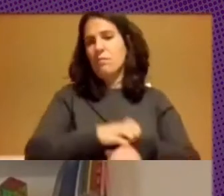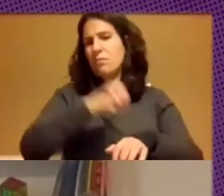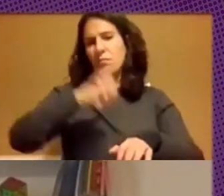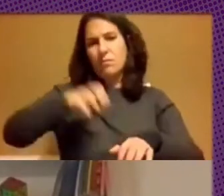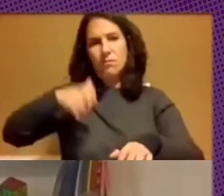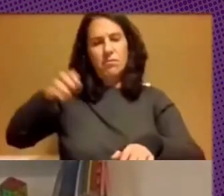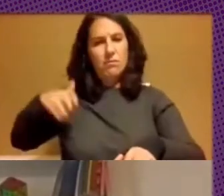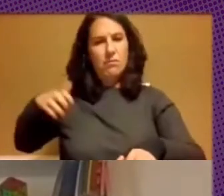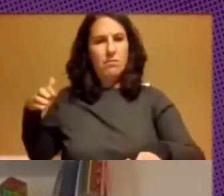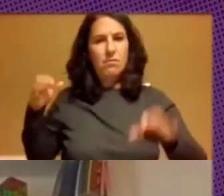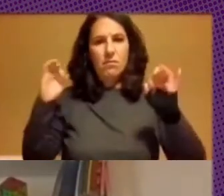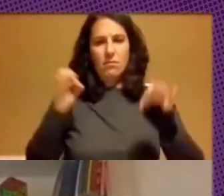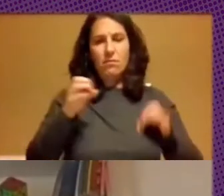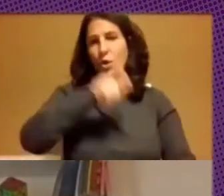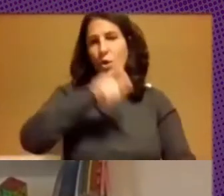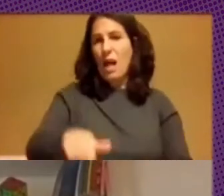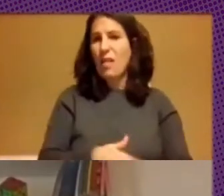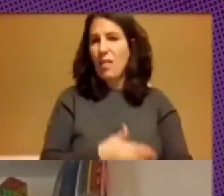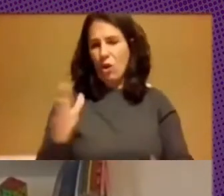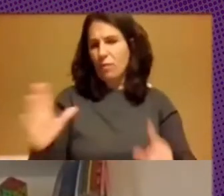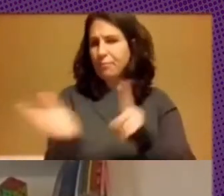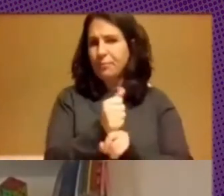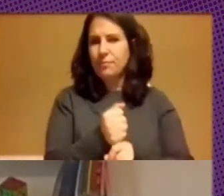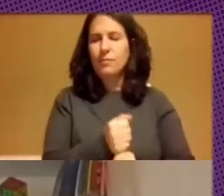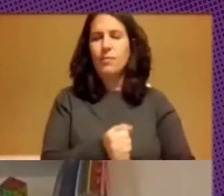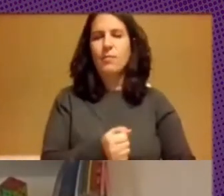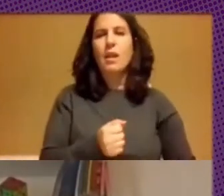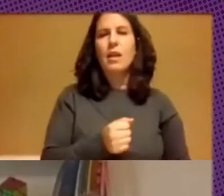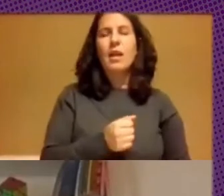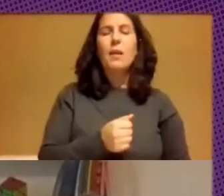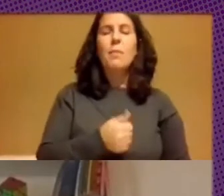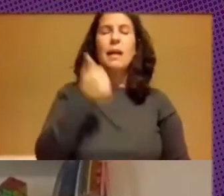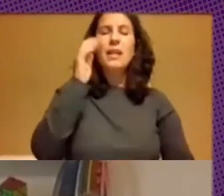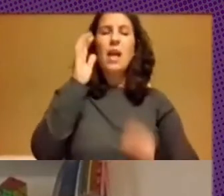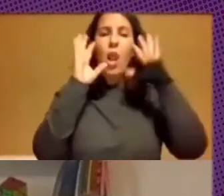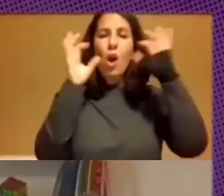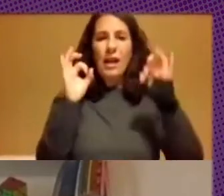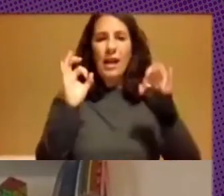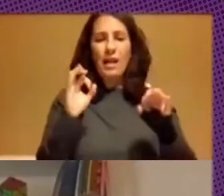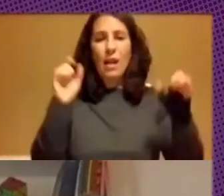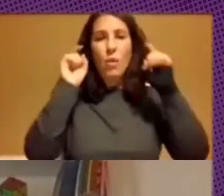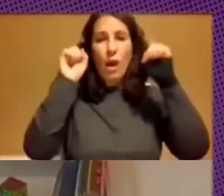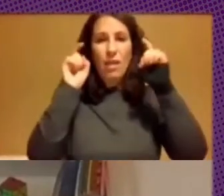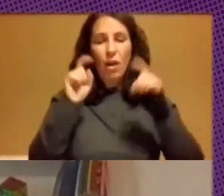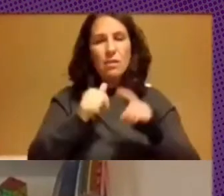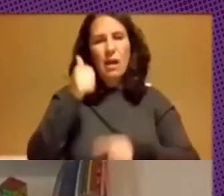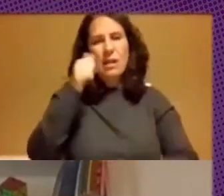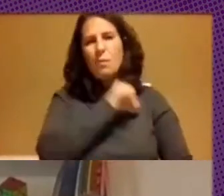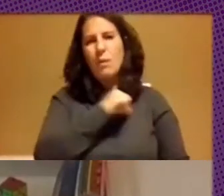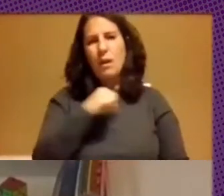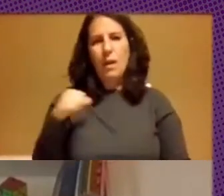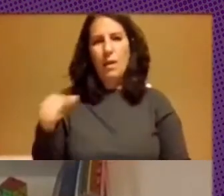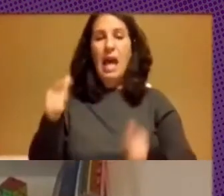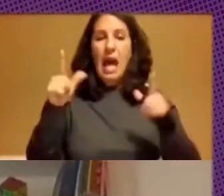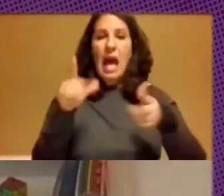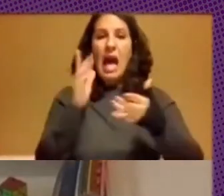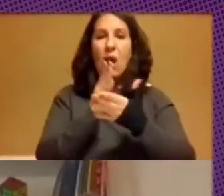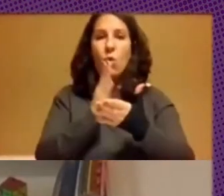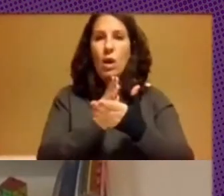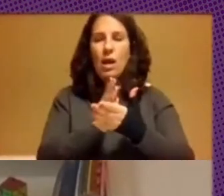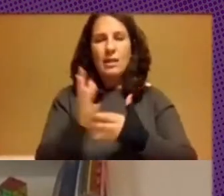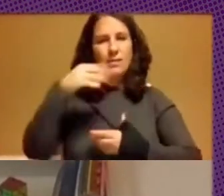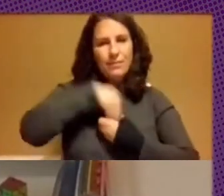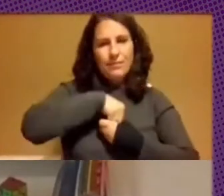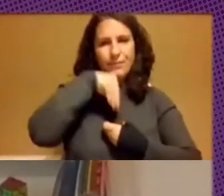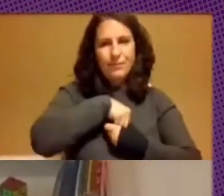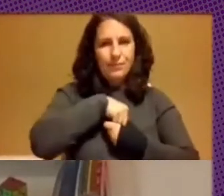que alcanza la mayoría de la población igualmente la lógica en la educación es privada el aula funciona de puertas adentro